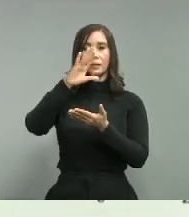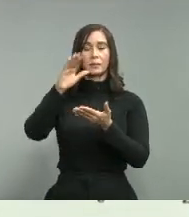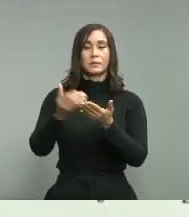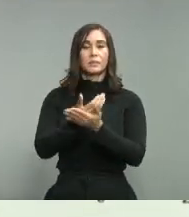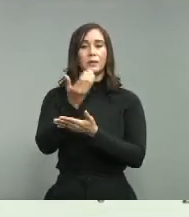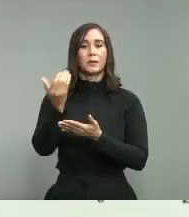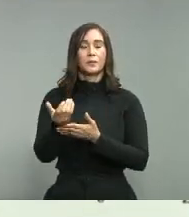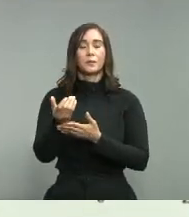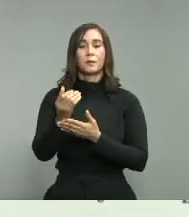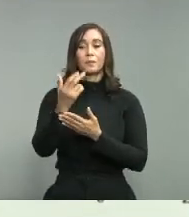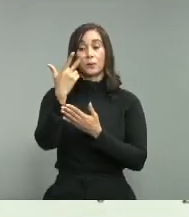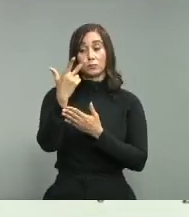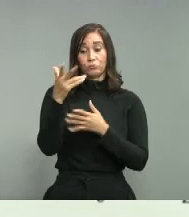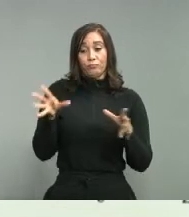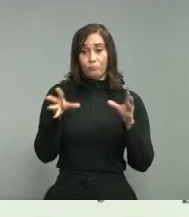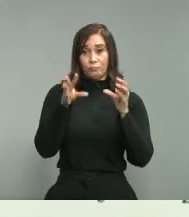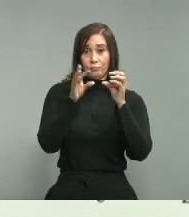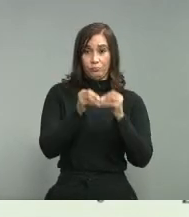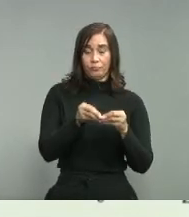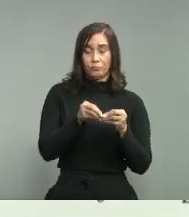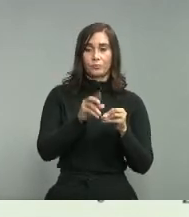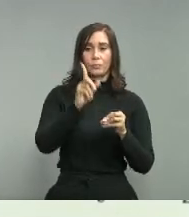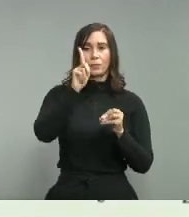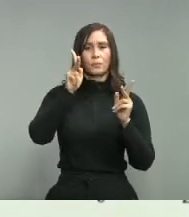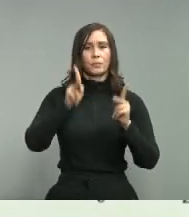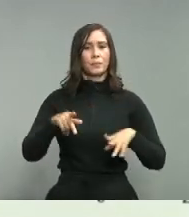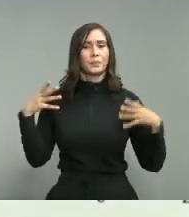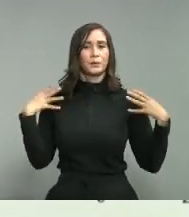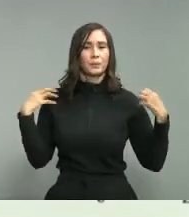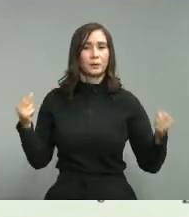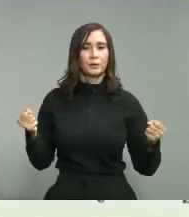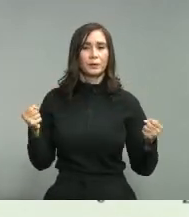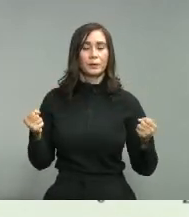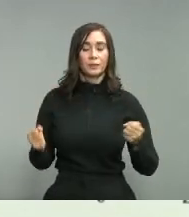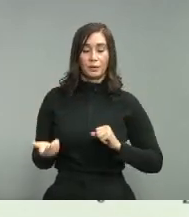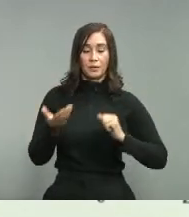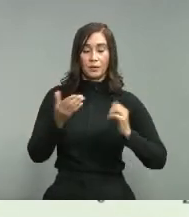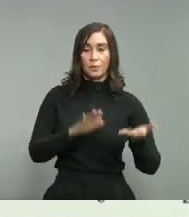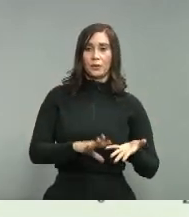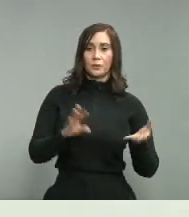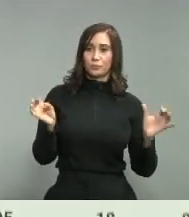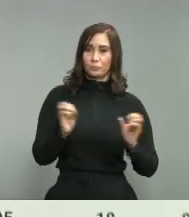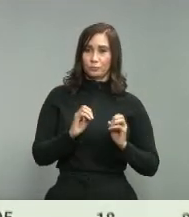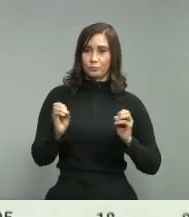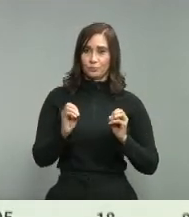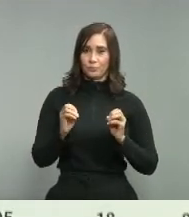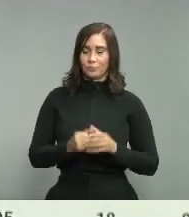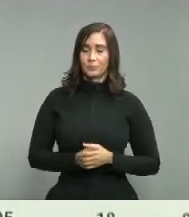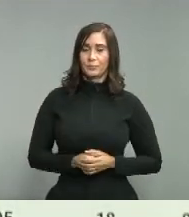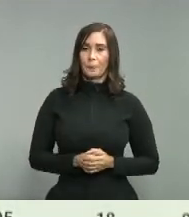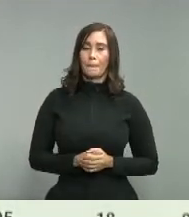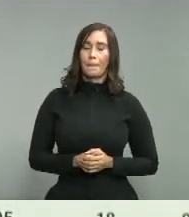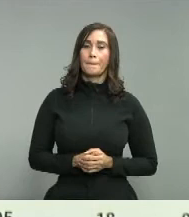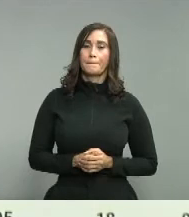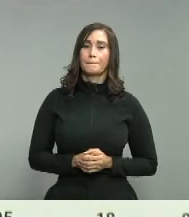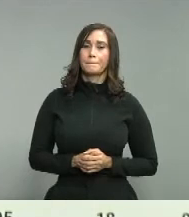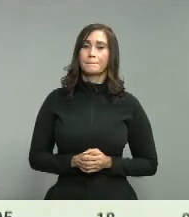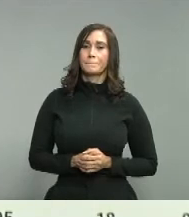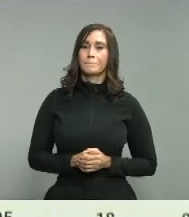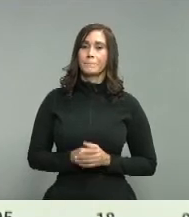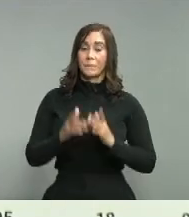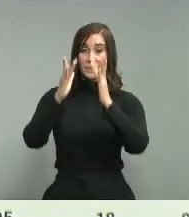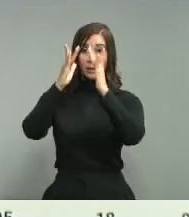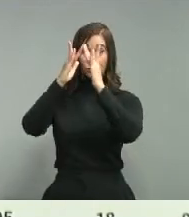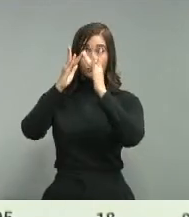nuevos 3 acumulados 1 recuperado 0 fallecimiento La Alta